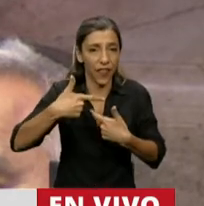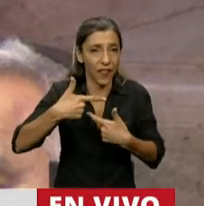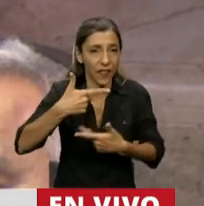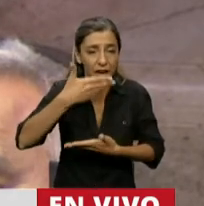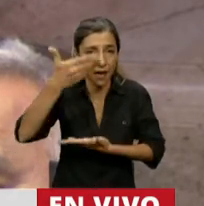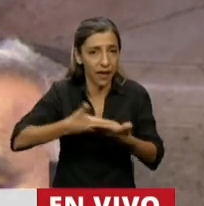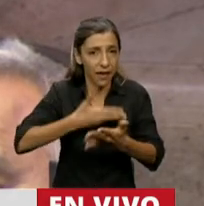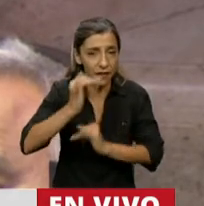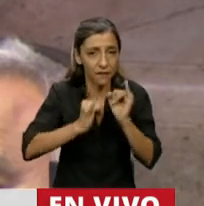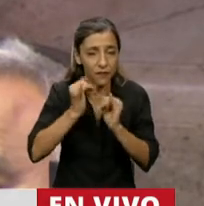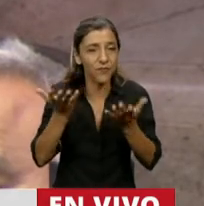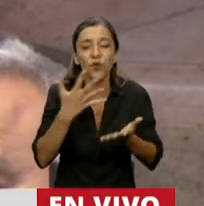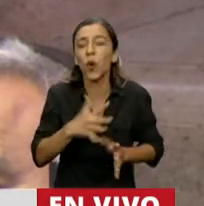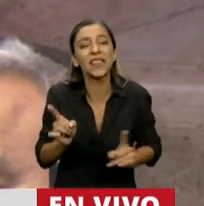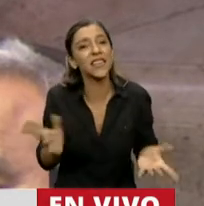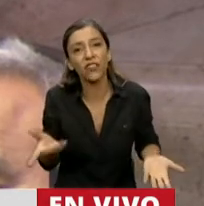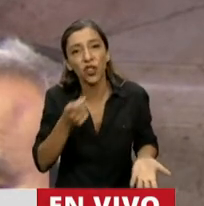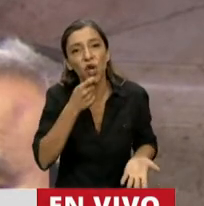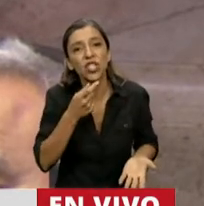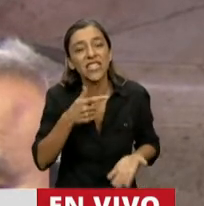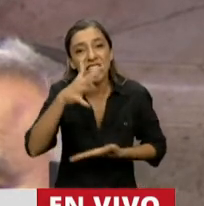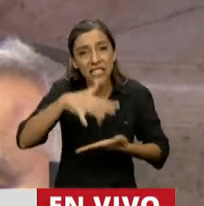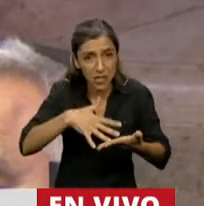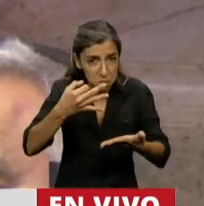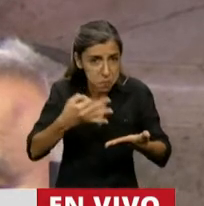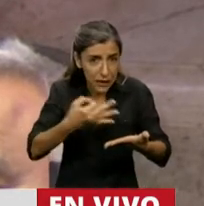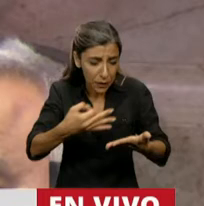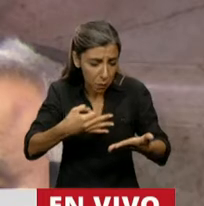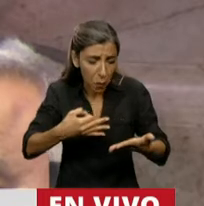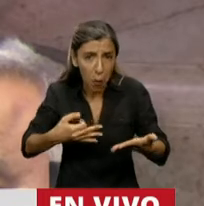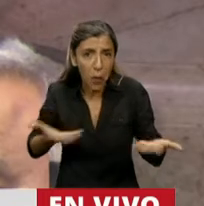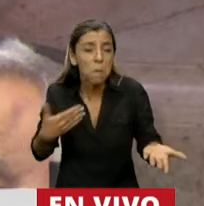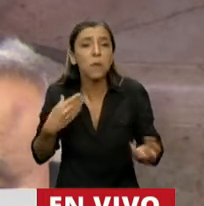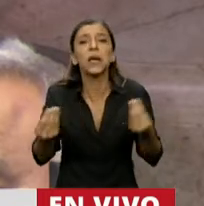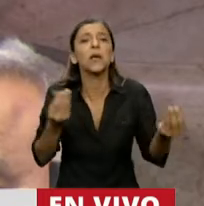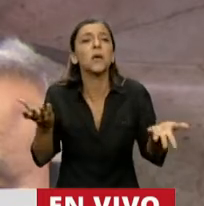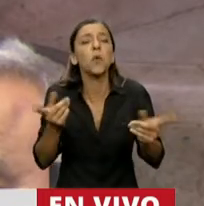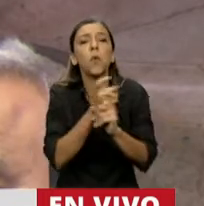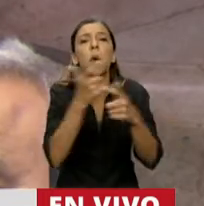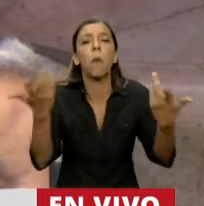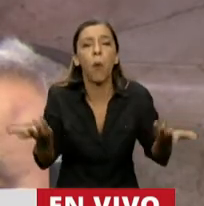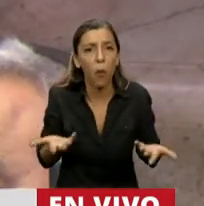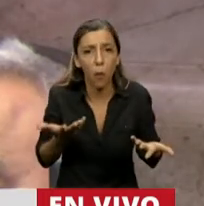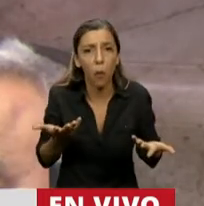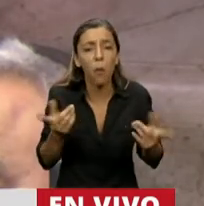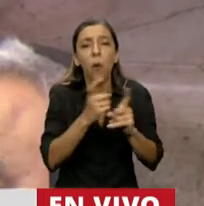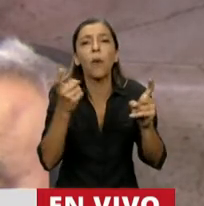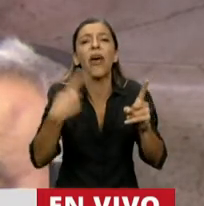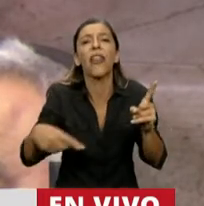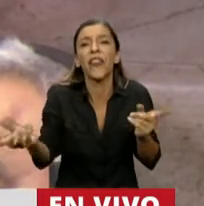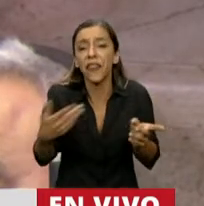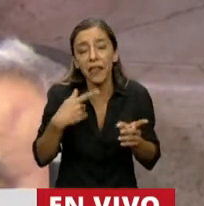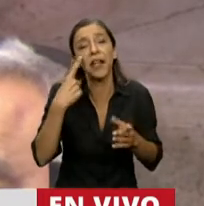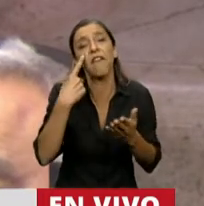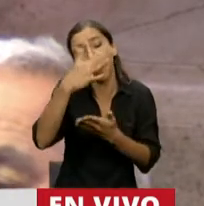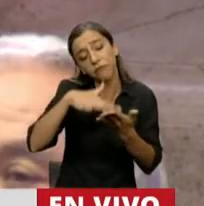Y si está todo bien, no entiendo, realmente no lo entiendo. ¿Qué costaba decir, bueno, salió la convocatoria a tal